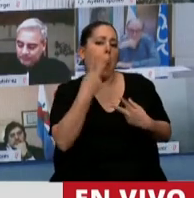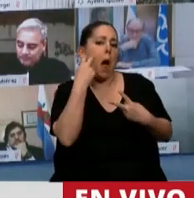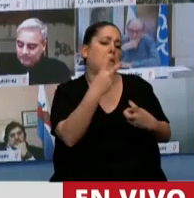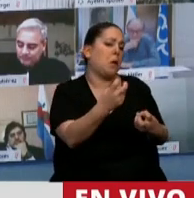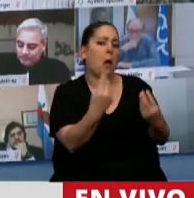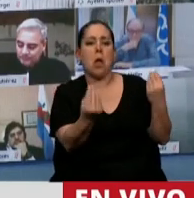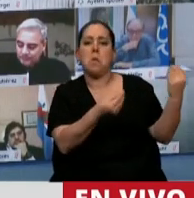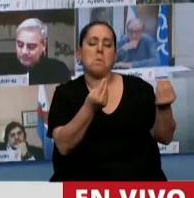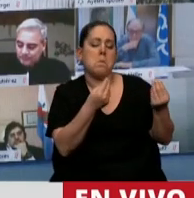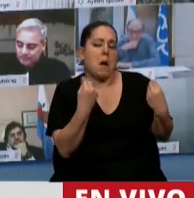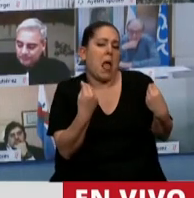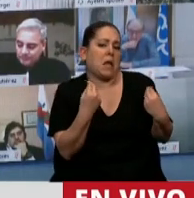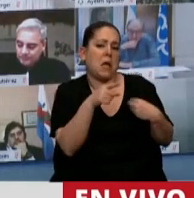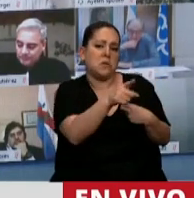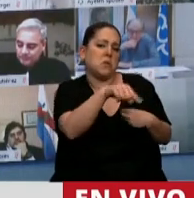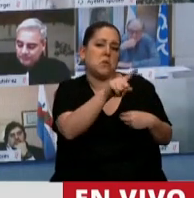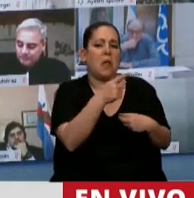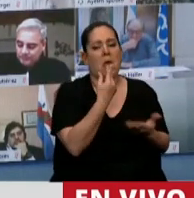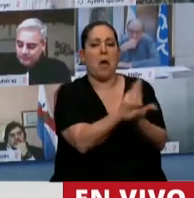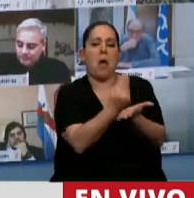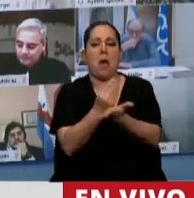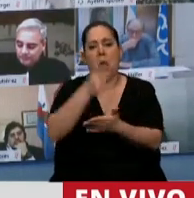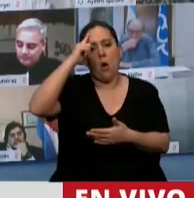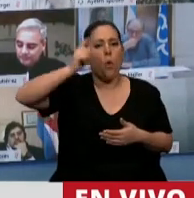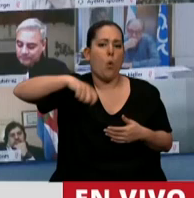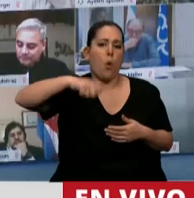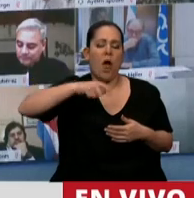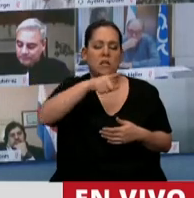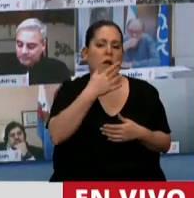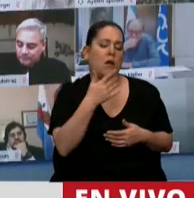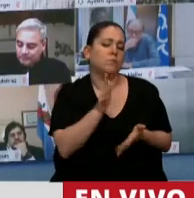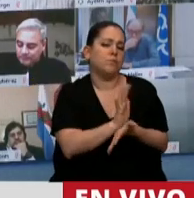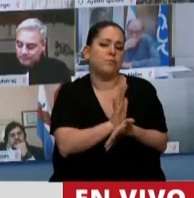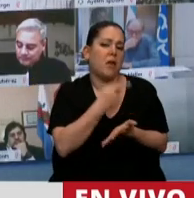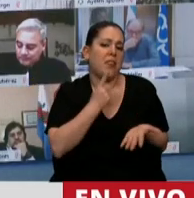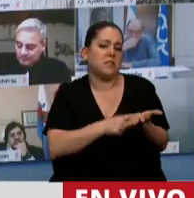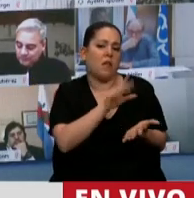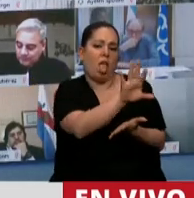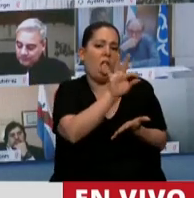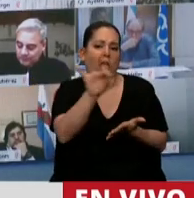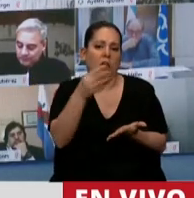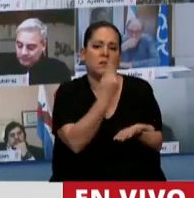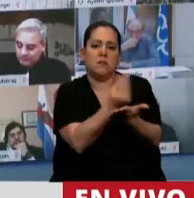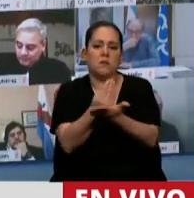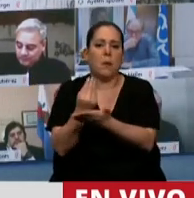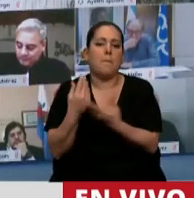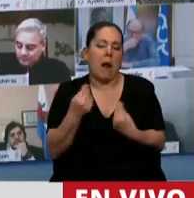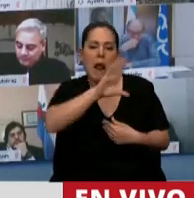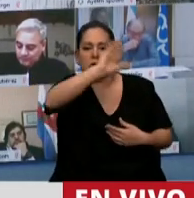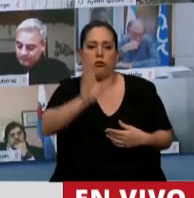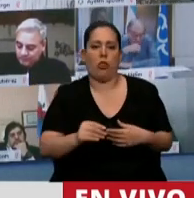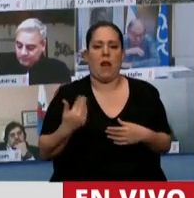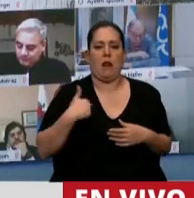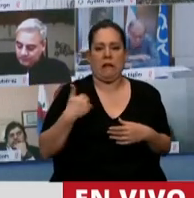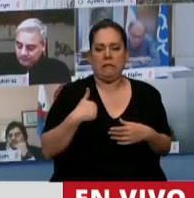carnaval, en ese festival de designaciones de jueces y magistrados que están haciendo para repartir por todo lo largo y lo ancho del